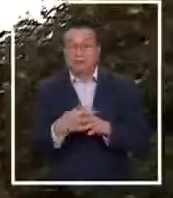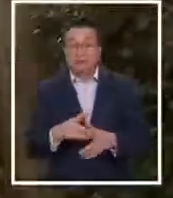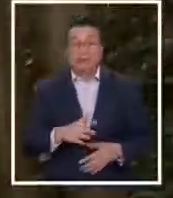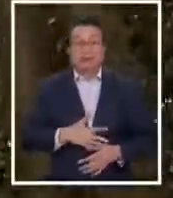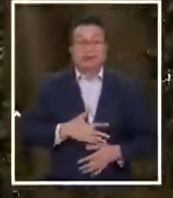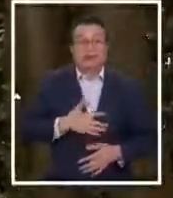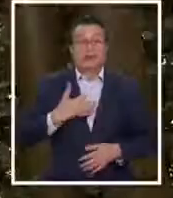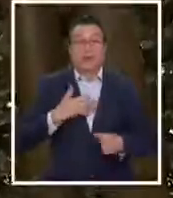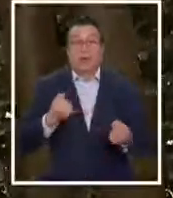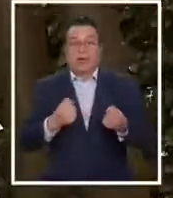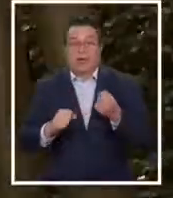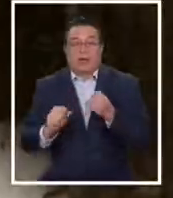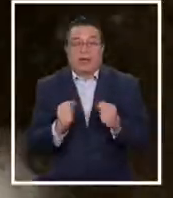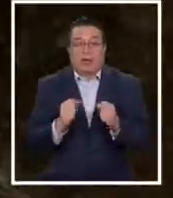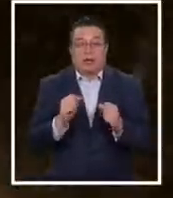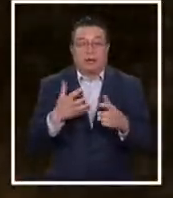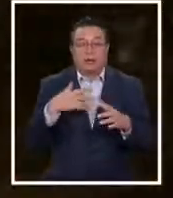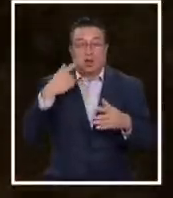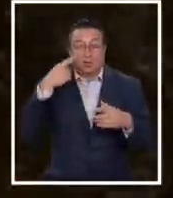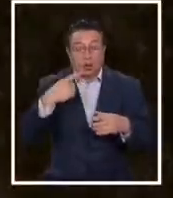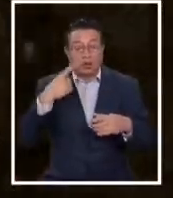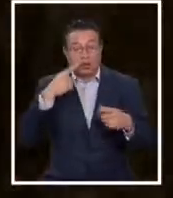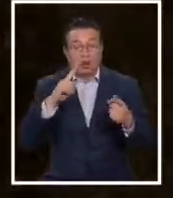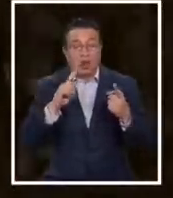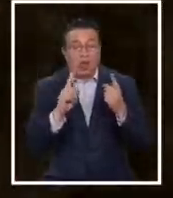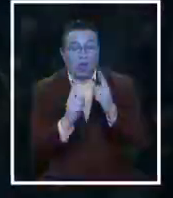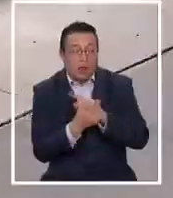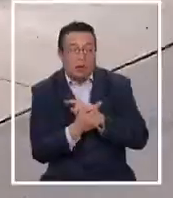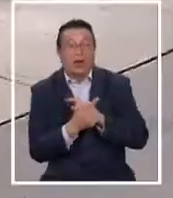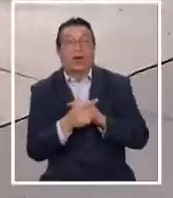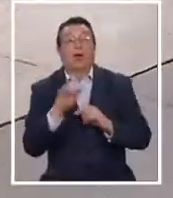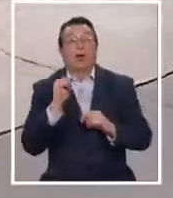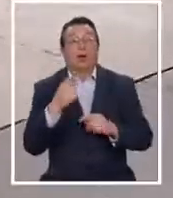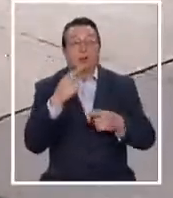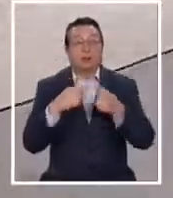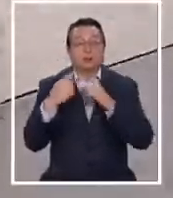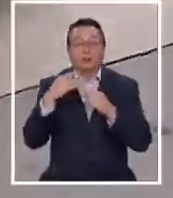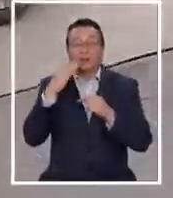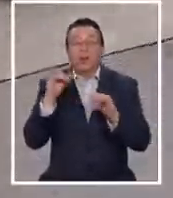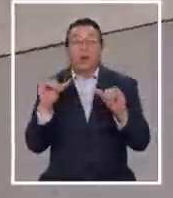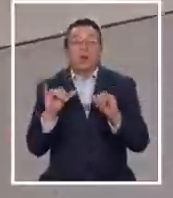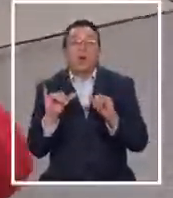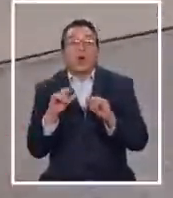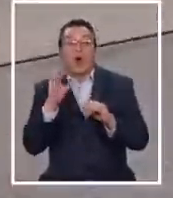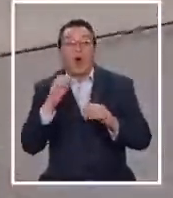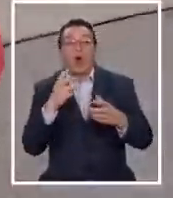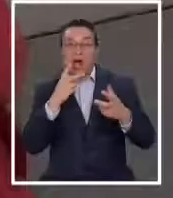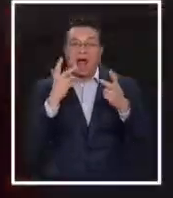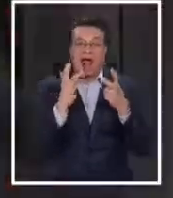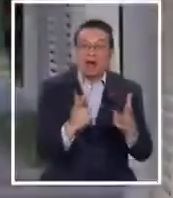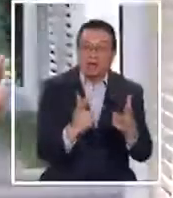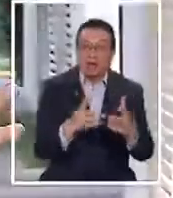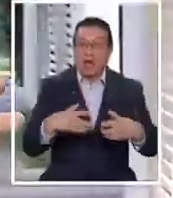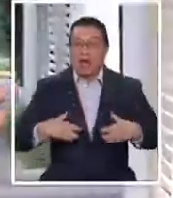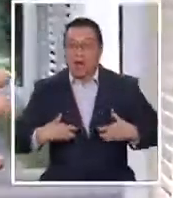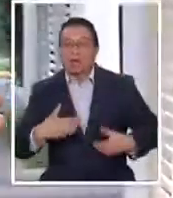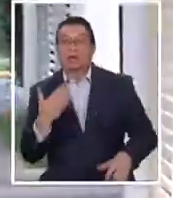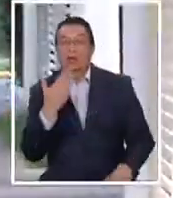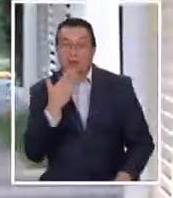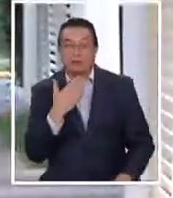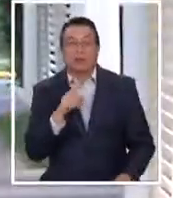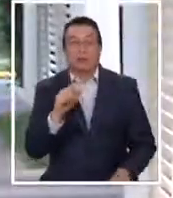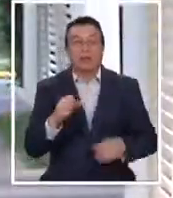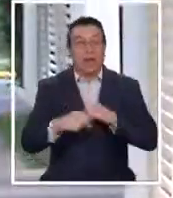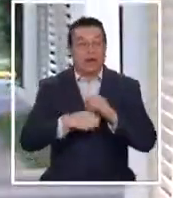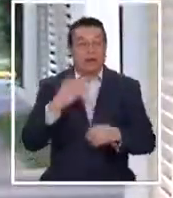como ansiedad, trastornos del sueño, comportamientos regresivos e incluso agresividad. Estos síntomas que